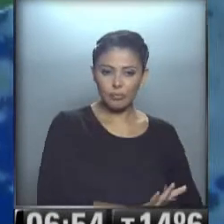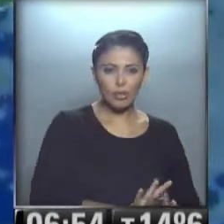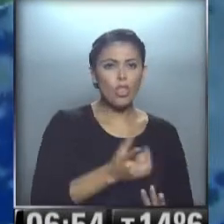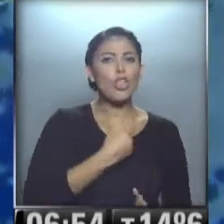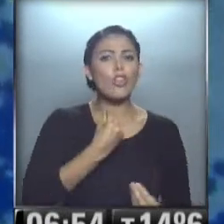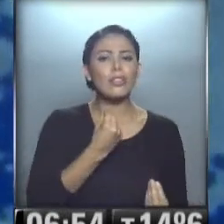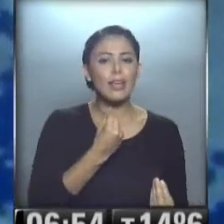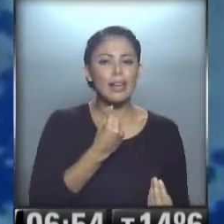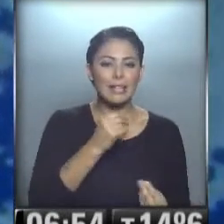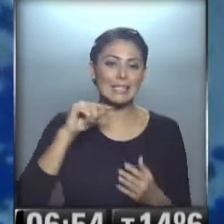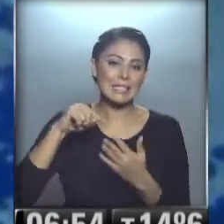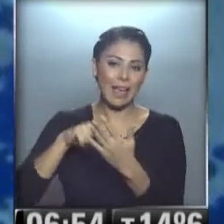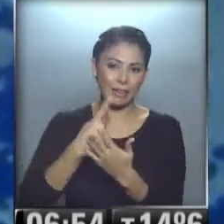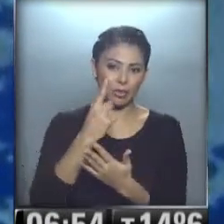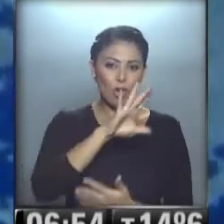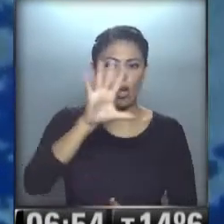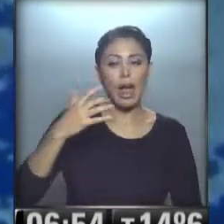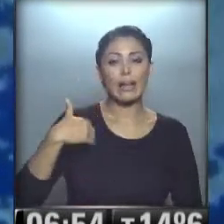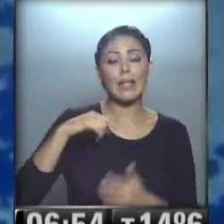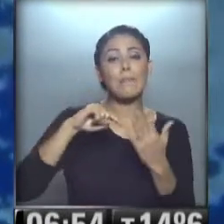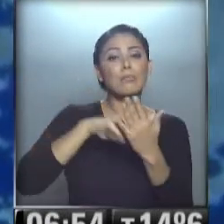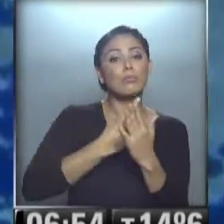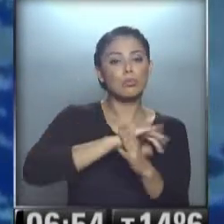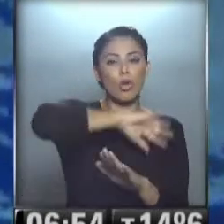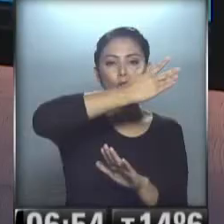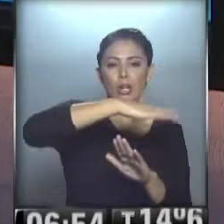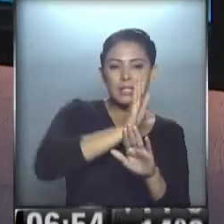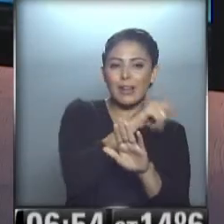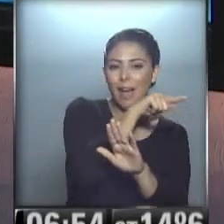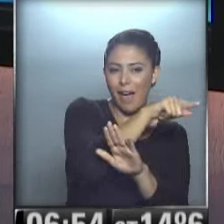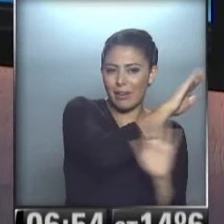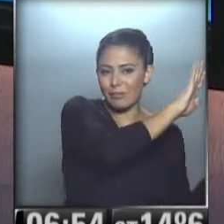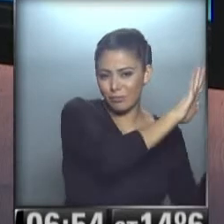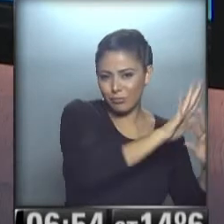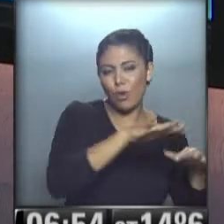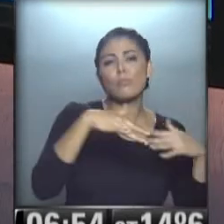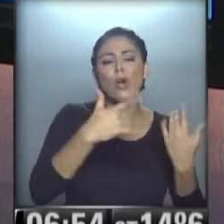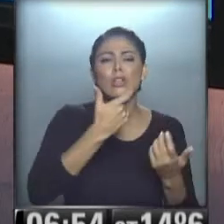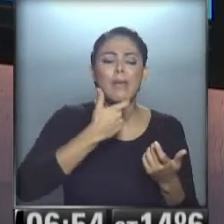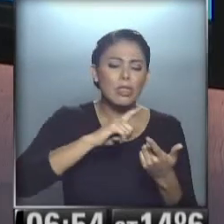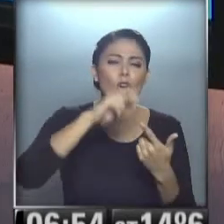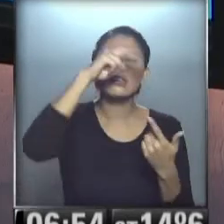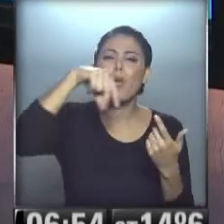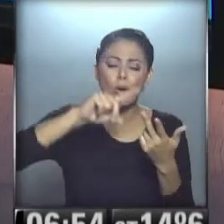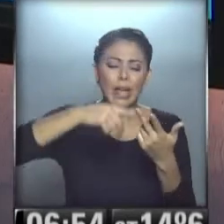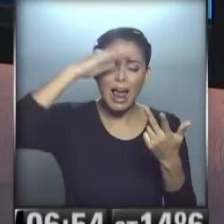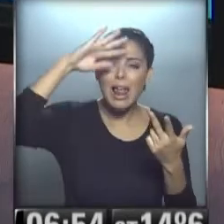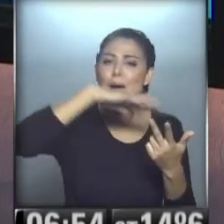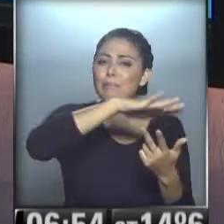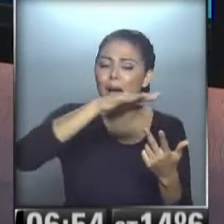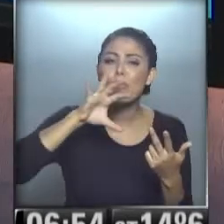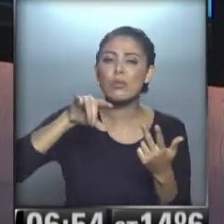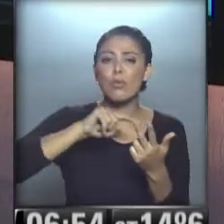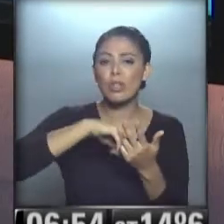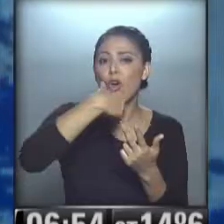dónde? ...a la zona central, pero desde la cordillera... ...por eso Mendoza, Neuquén, La Pampa, Oeste y Sur de